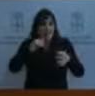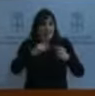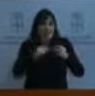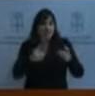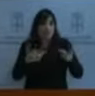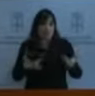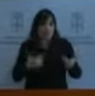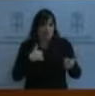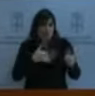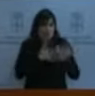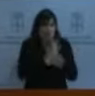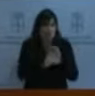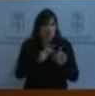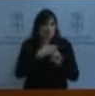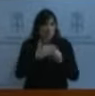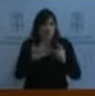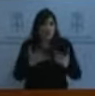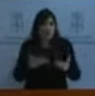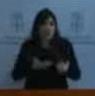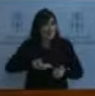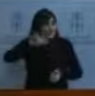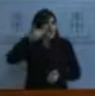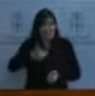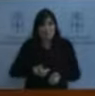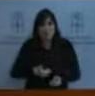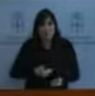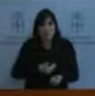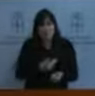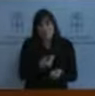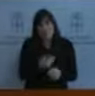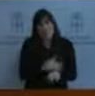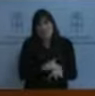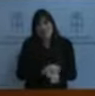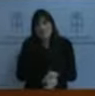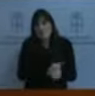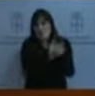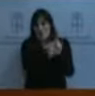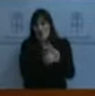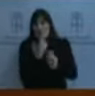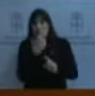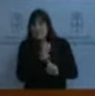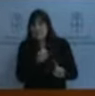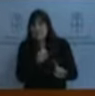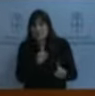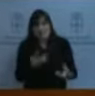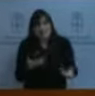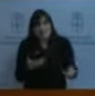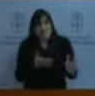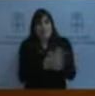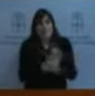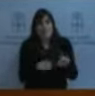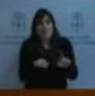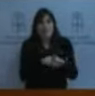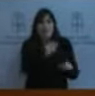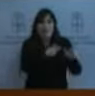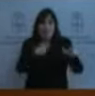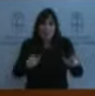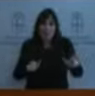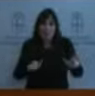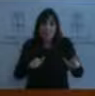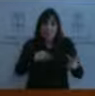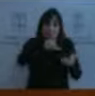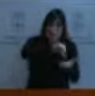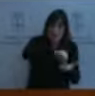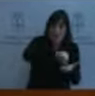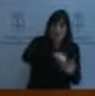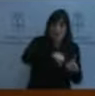cambiarla porque si no corremos el riesgo de establecer ciudadanos de primera, los que estamos bien conectados en las ciudades, y ciudadanos de segunda, los que